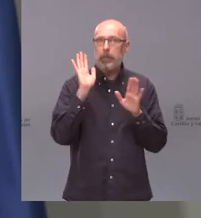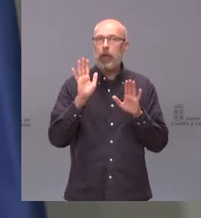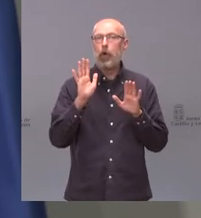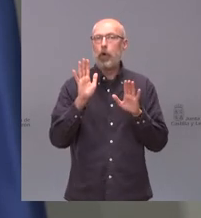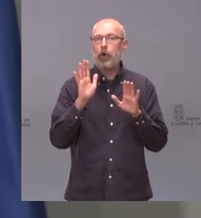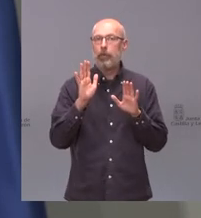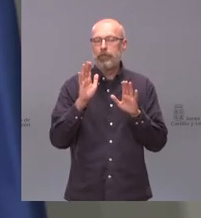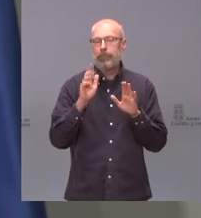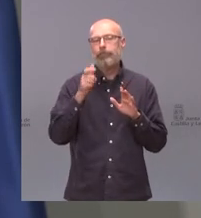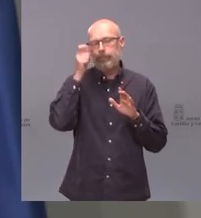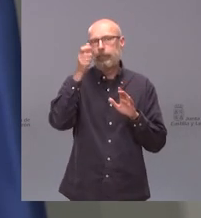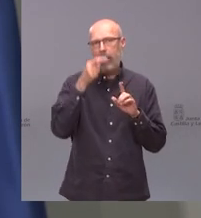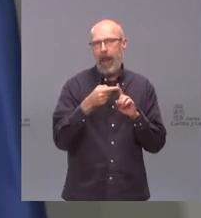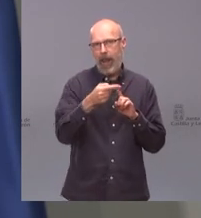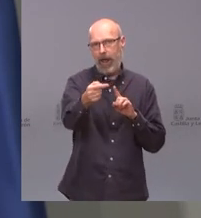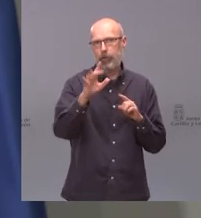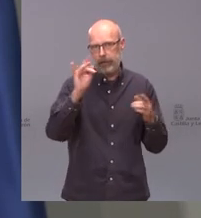probablemente tarde un poquito más